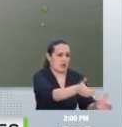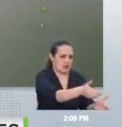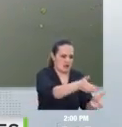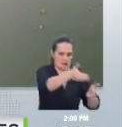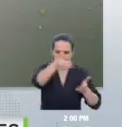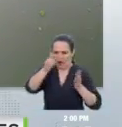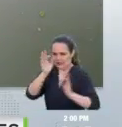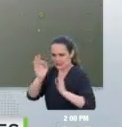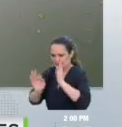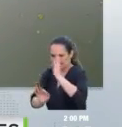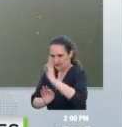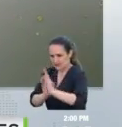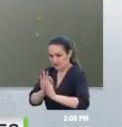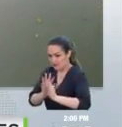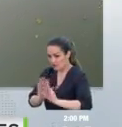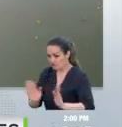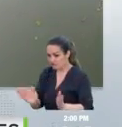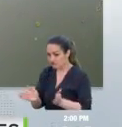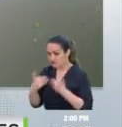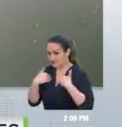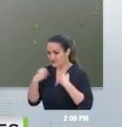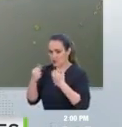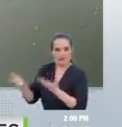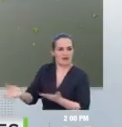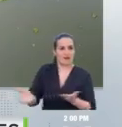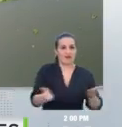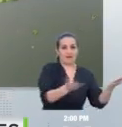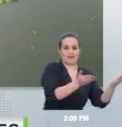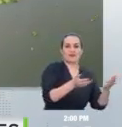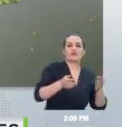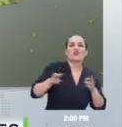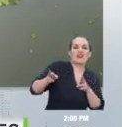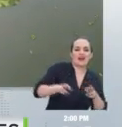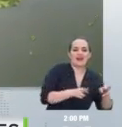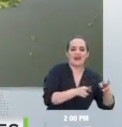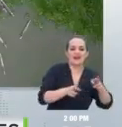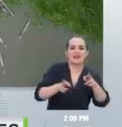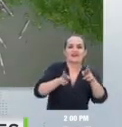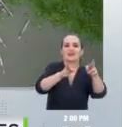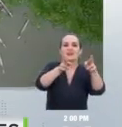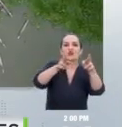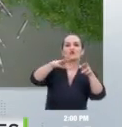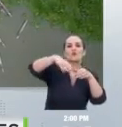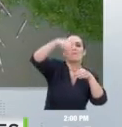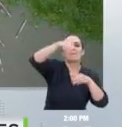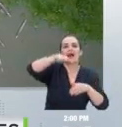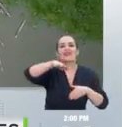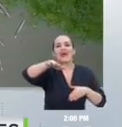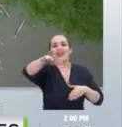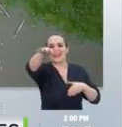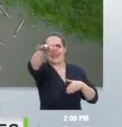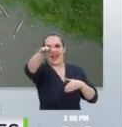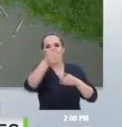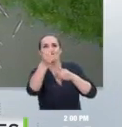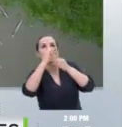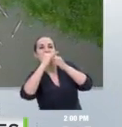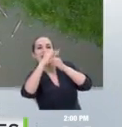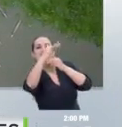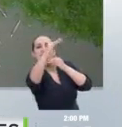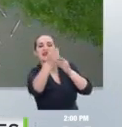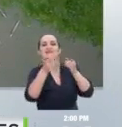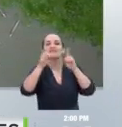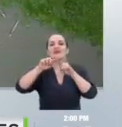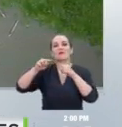al ecosistema. Hemos rehabilitado animales en la cuenca del río Magdalena, en el canal del dique, por Santa Ana y